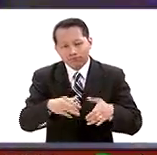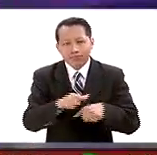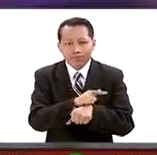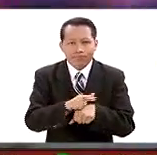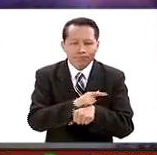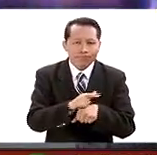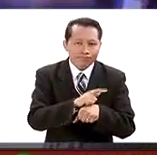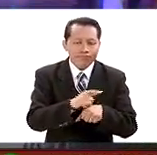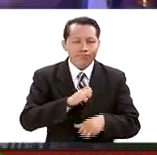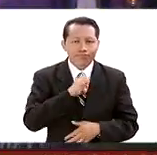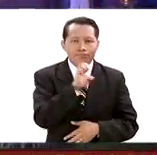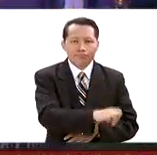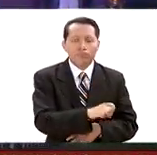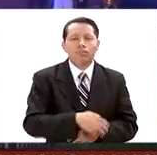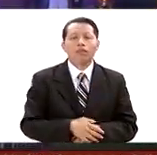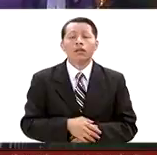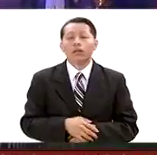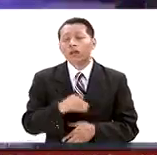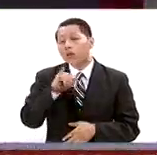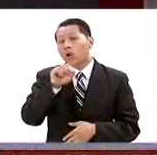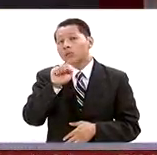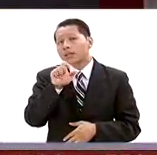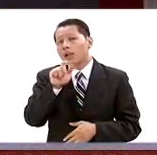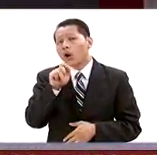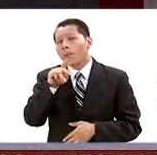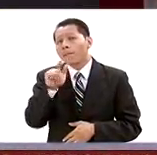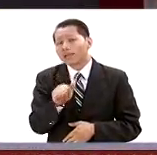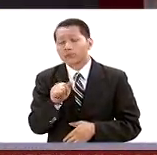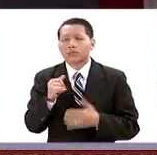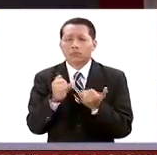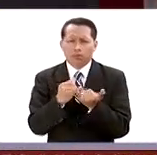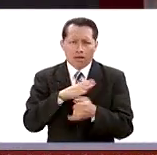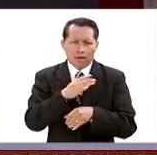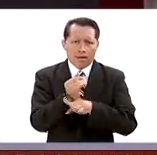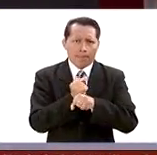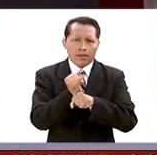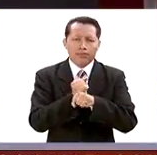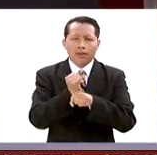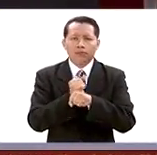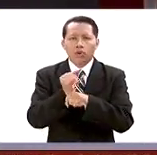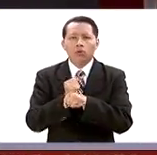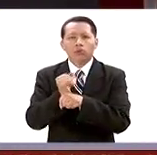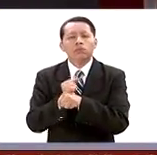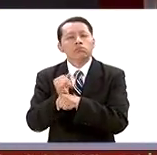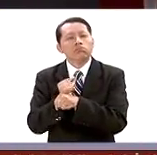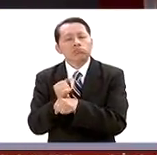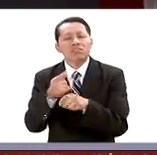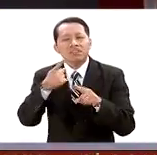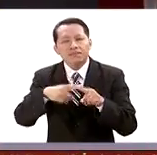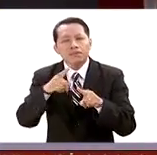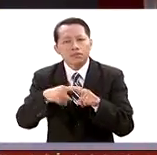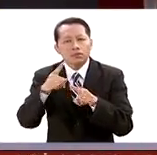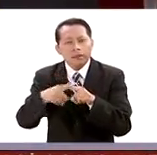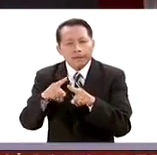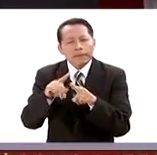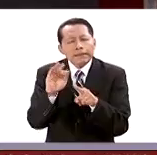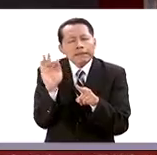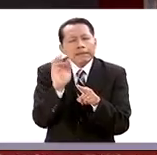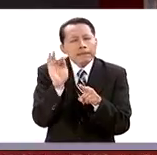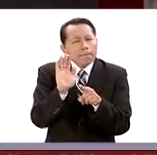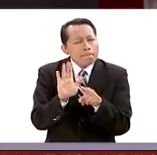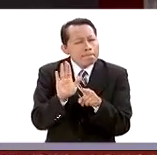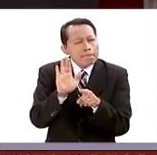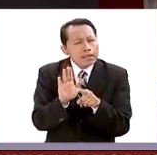Así es. José López Zamorano, independientemente de lo que arroja en las investigaciones, hay algo que se está previendo y es